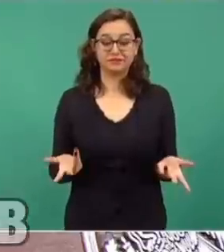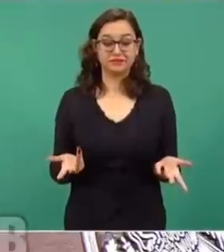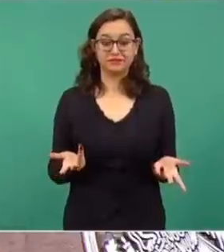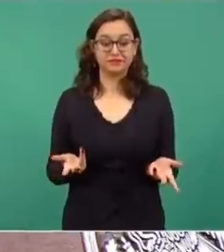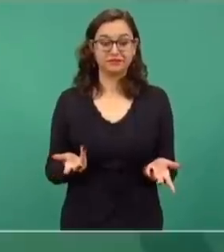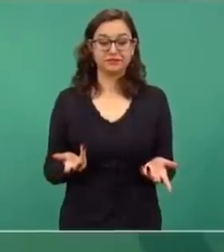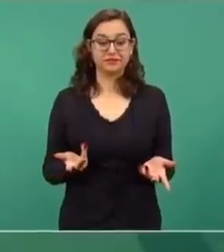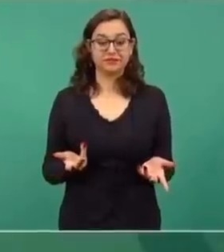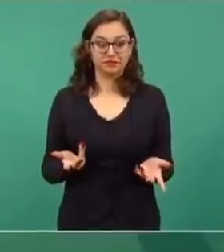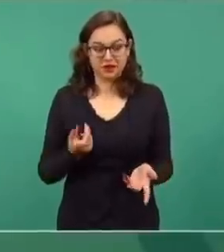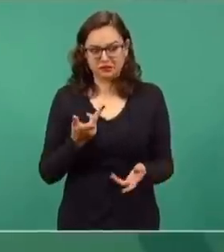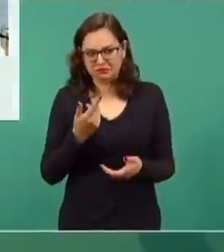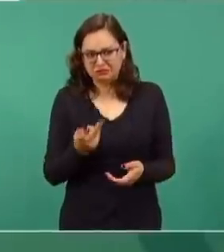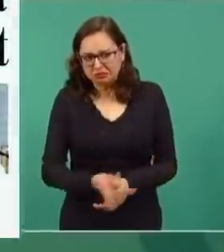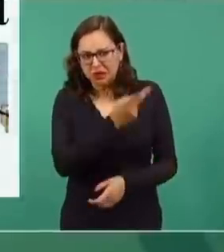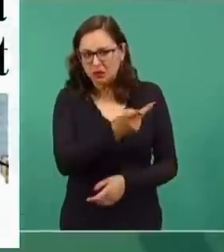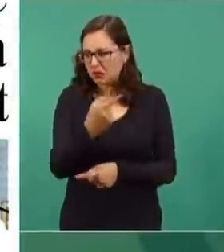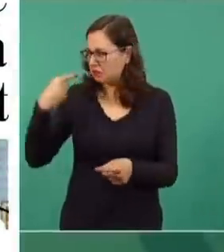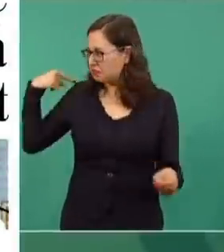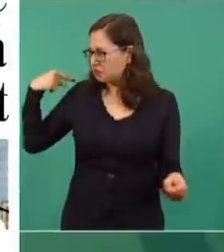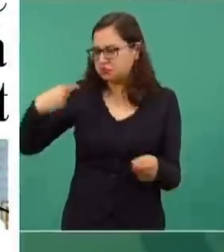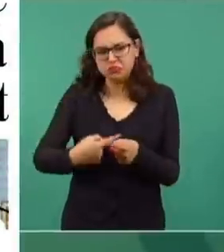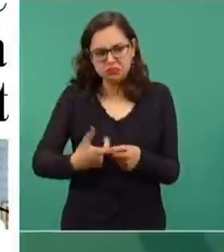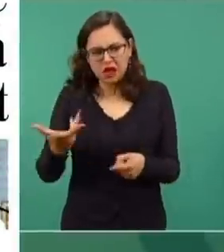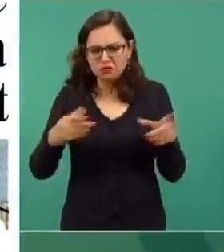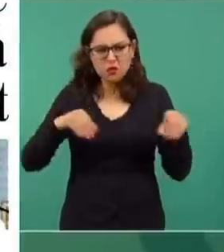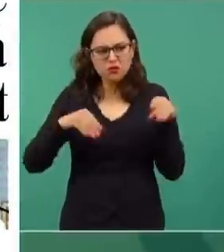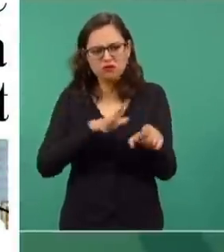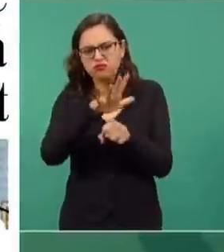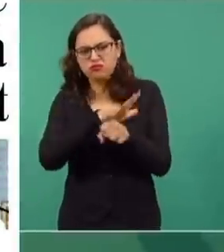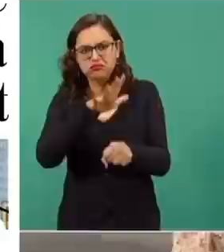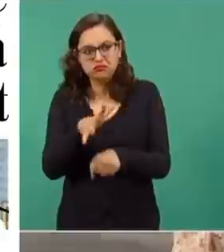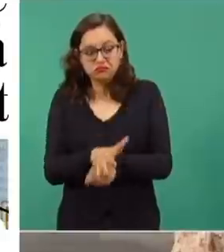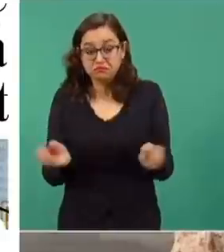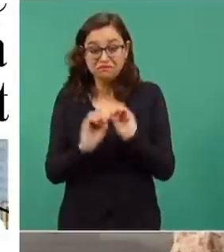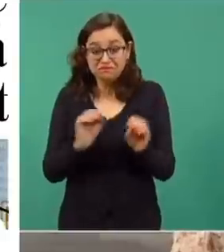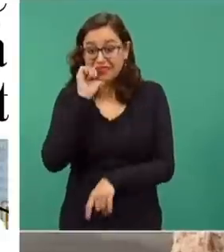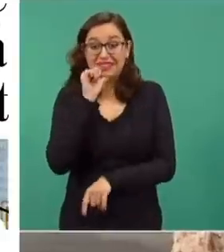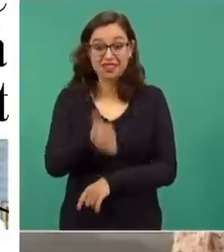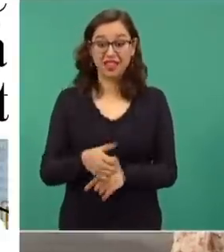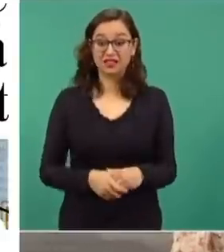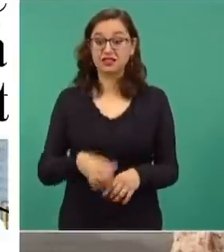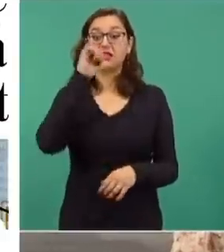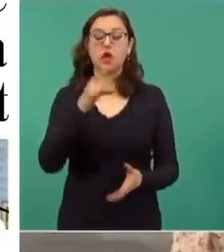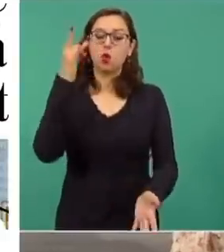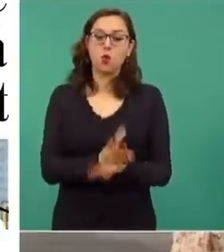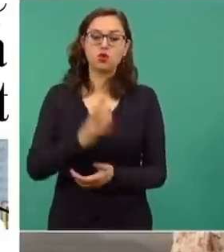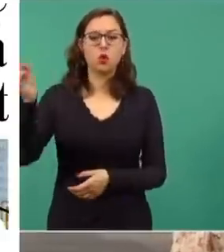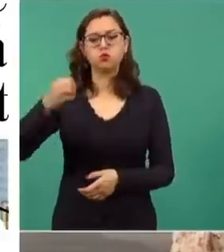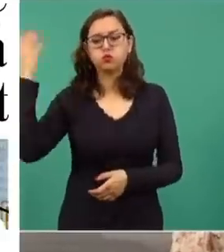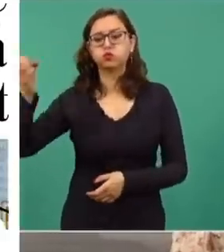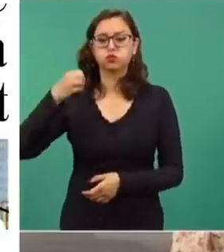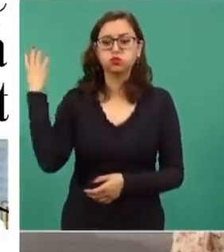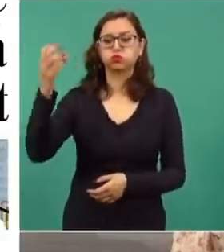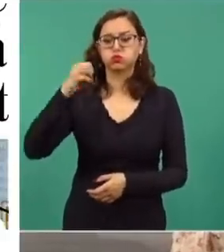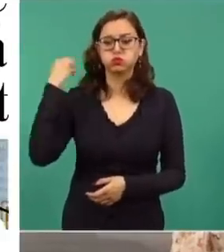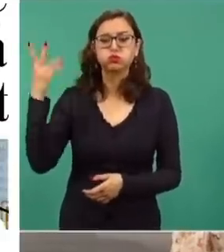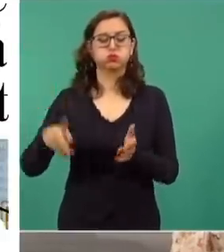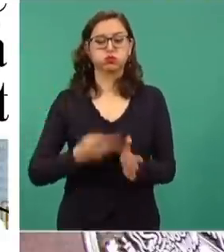¿Qué habían hecho? Nada, nada. Coloquios, congresos,